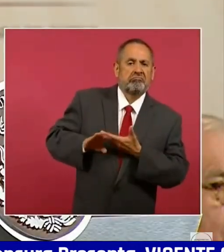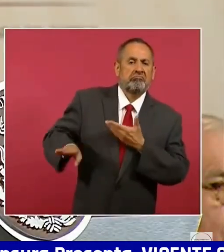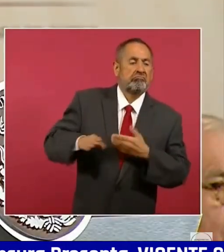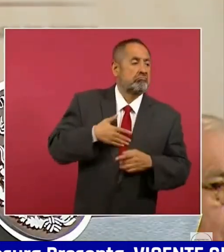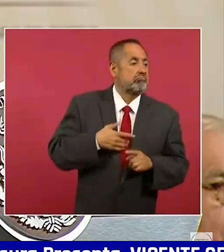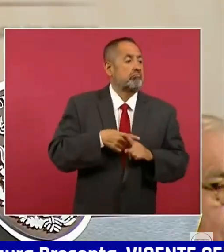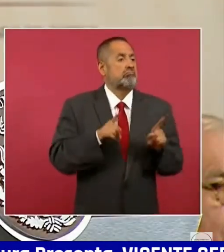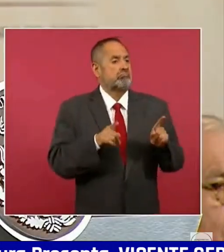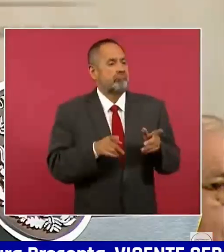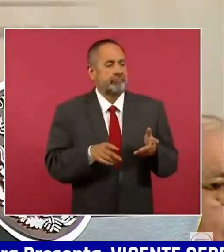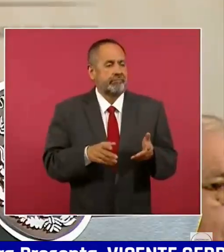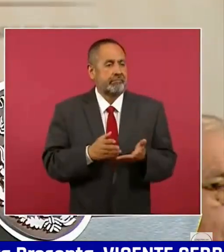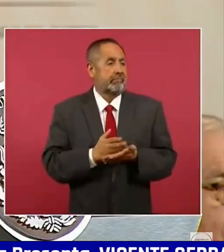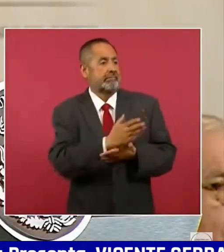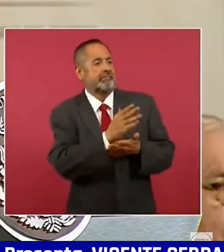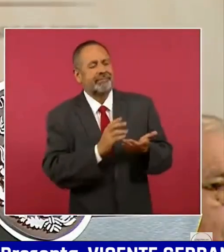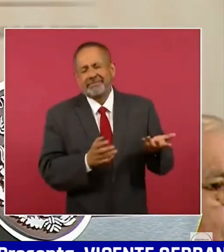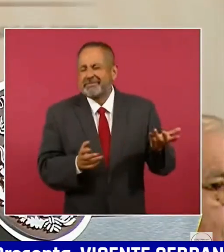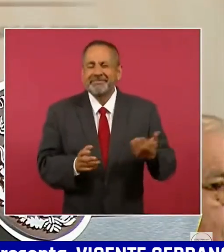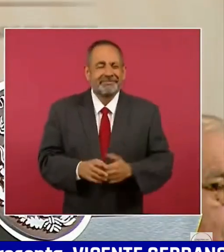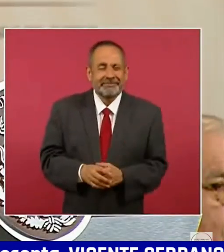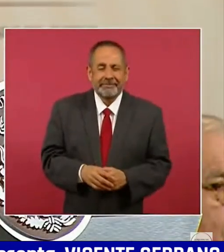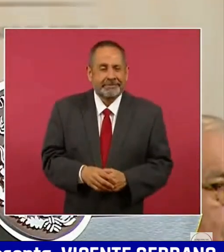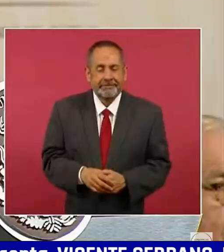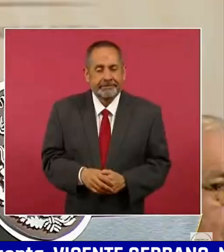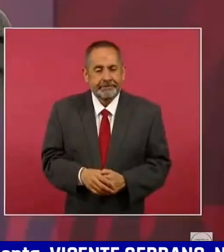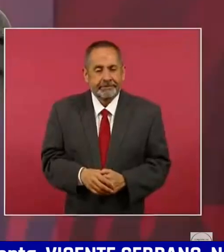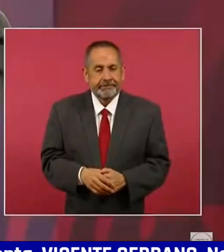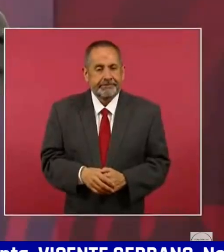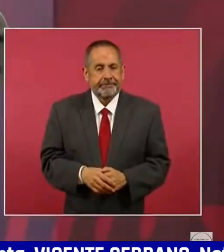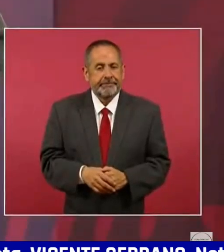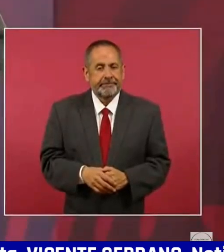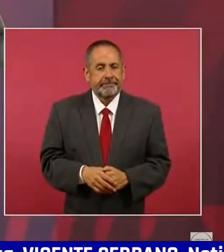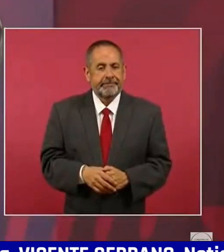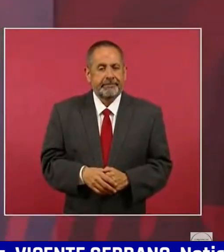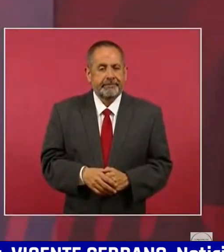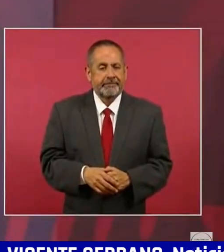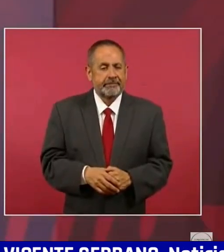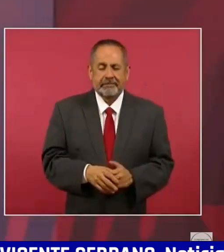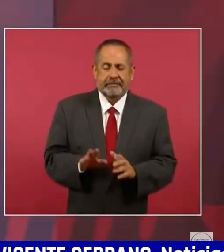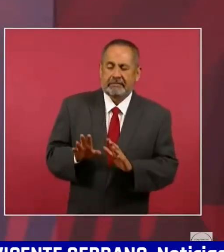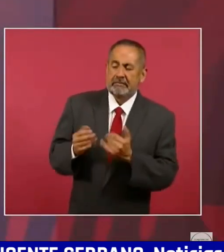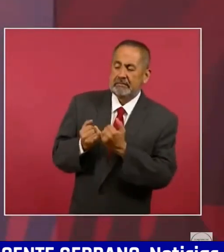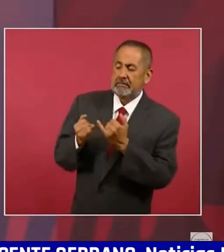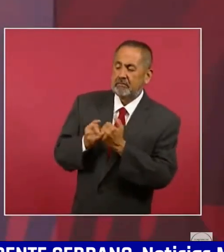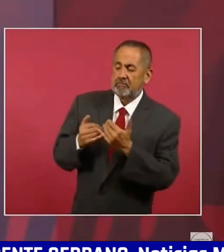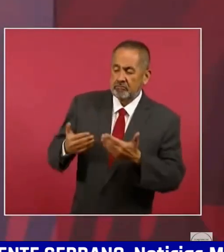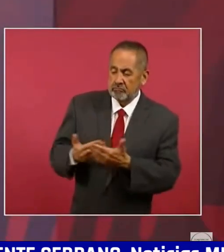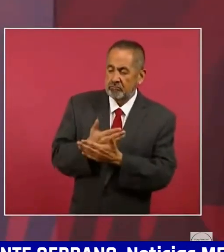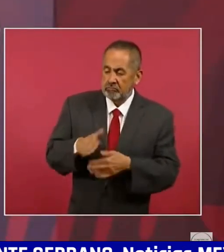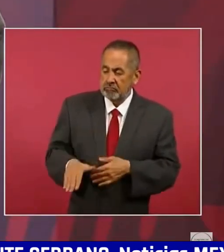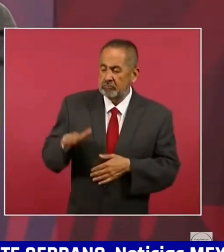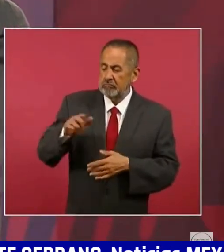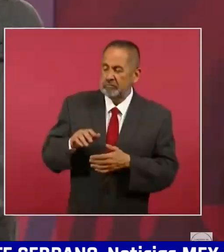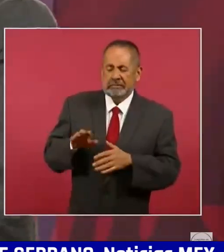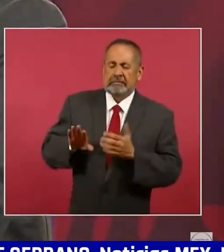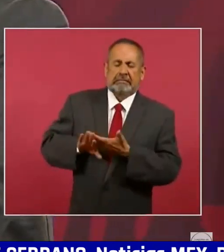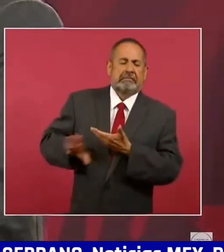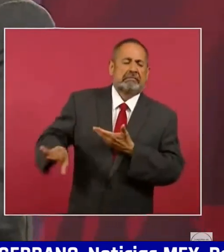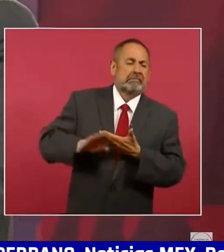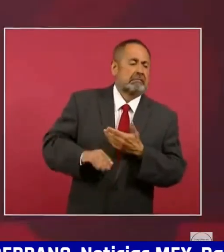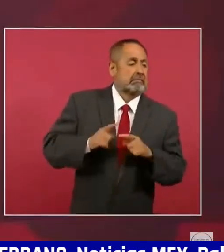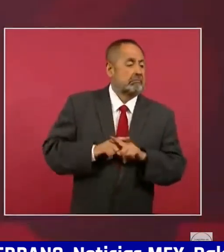y se transforman. A veces se vuelven